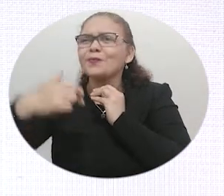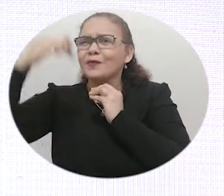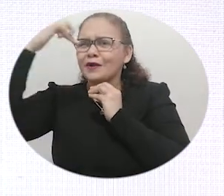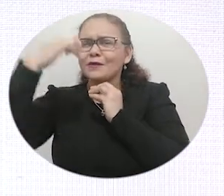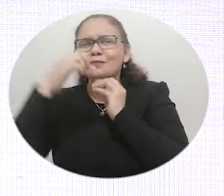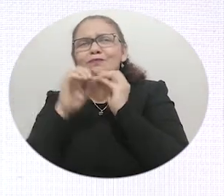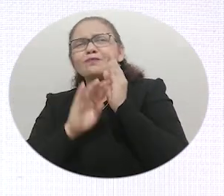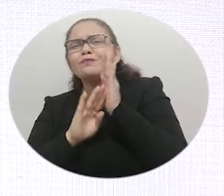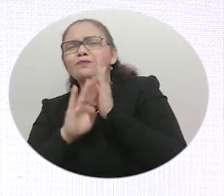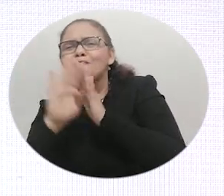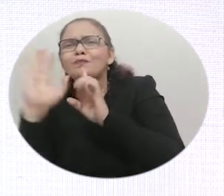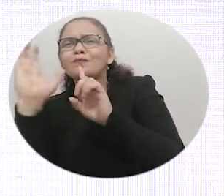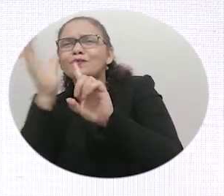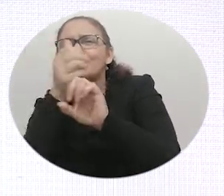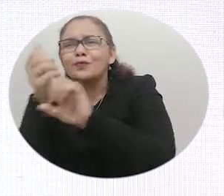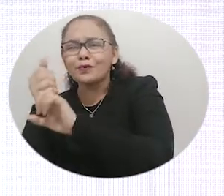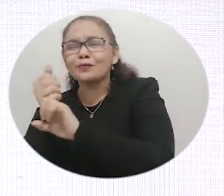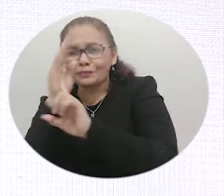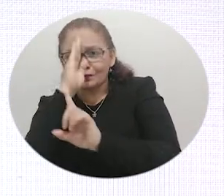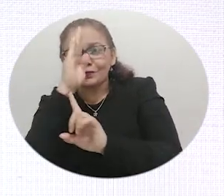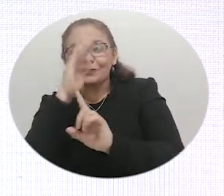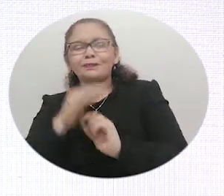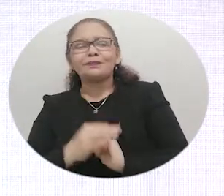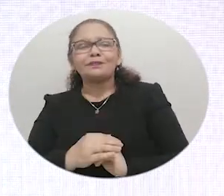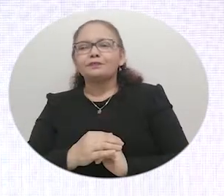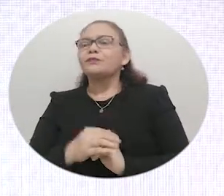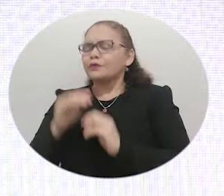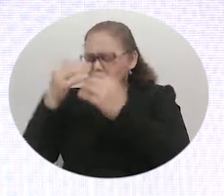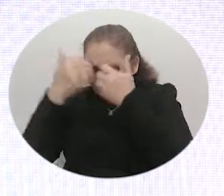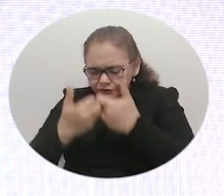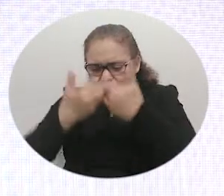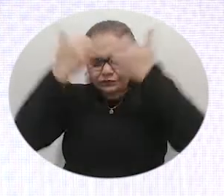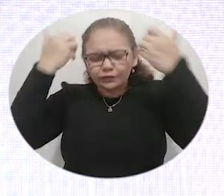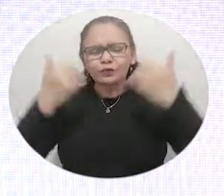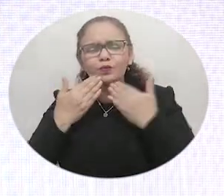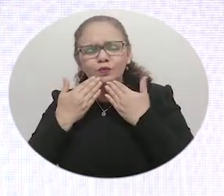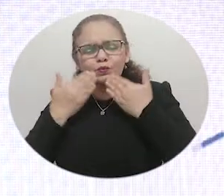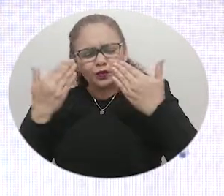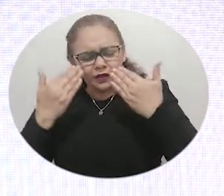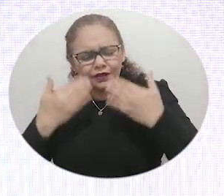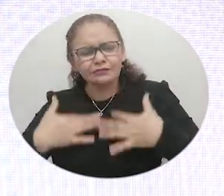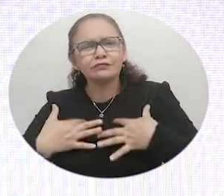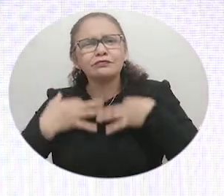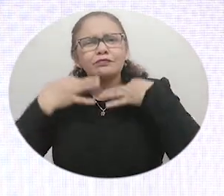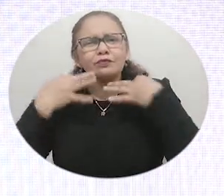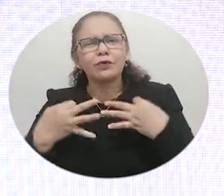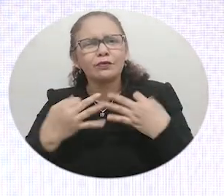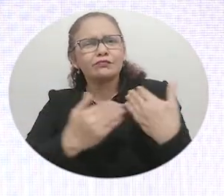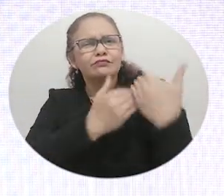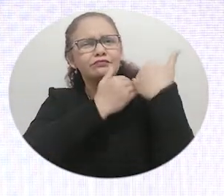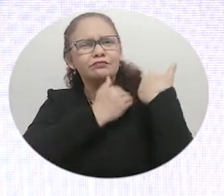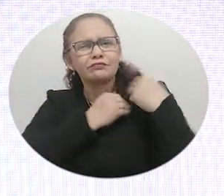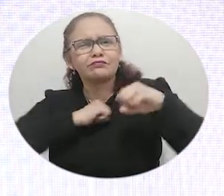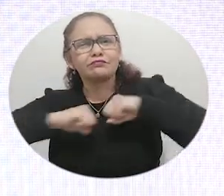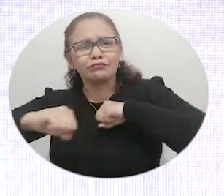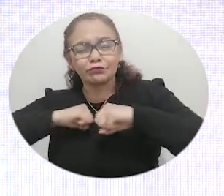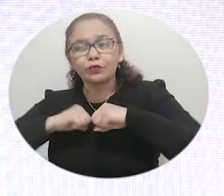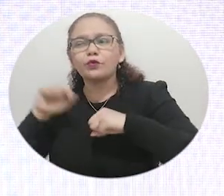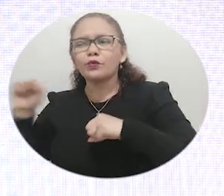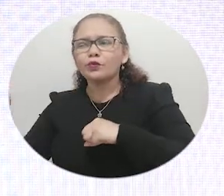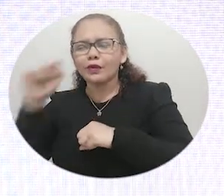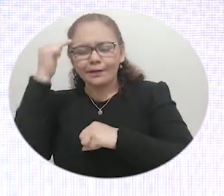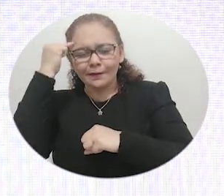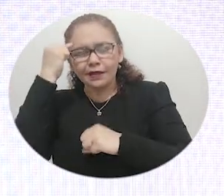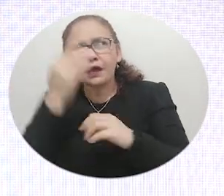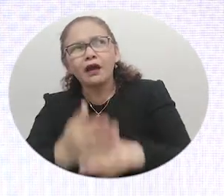contrario inician muchos que vienen para futuro son la bondad son la pureza y la transparencia y es en este momento